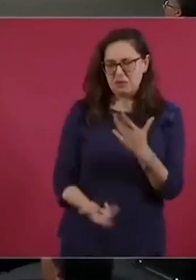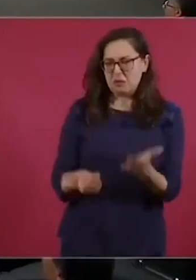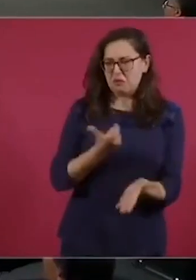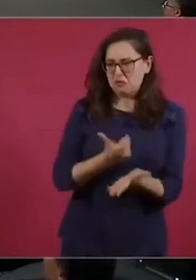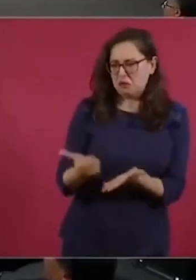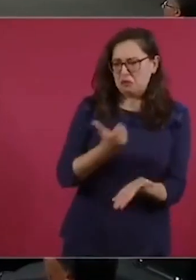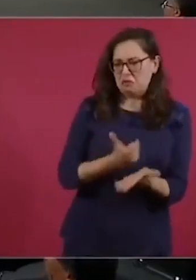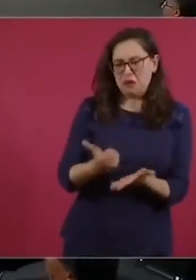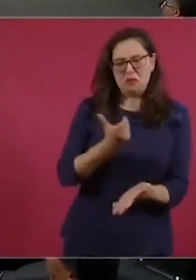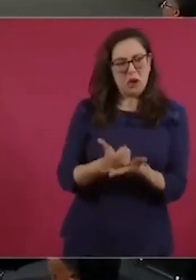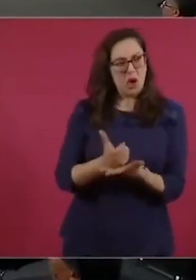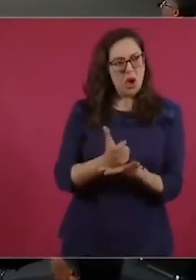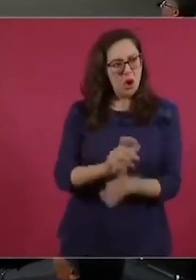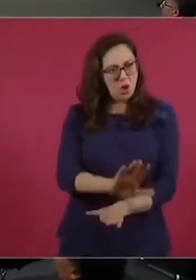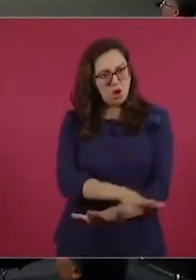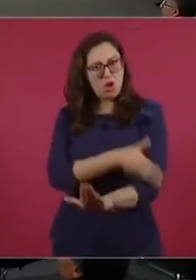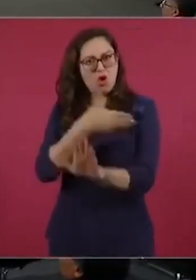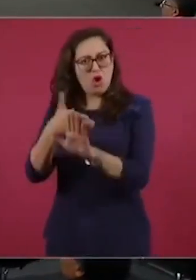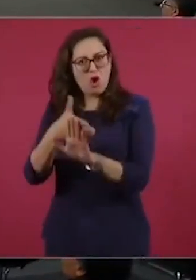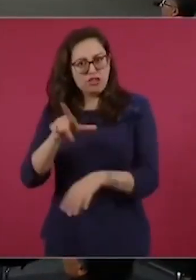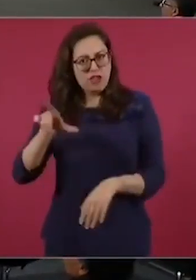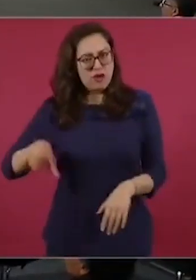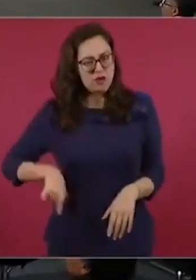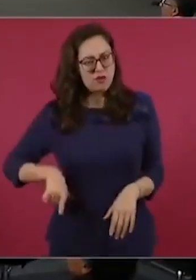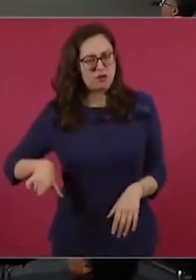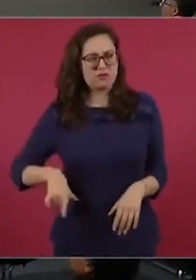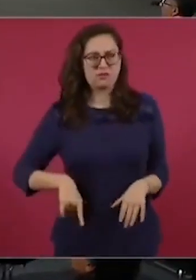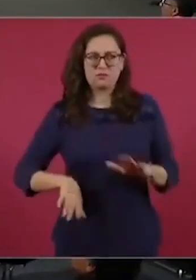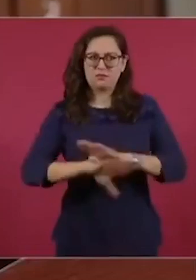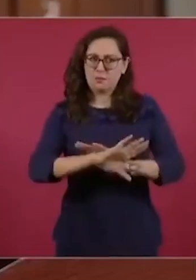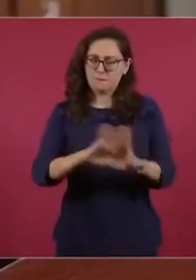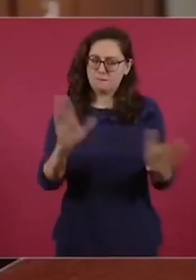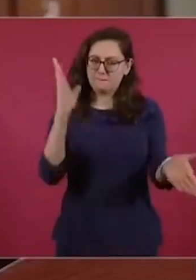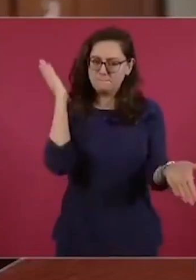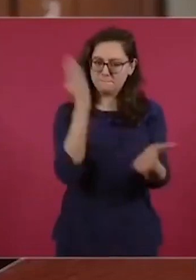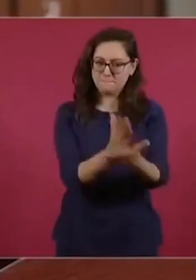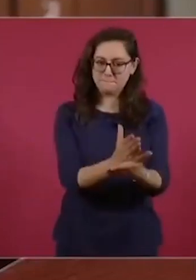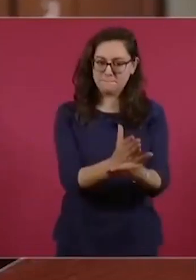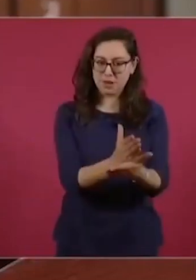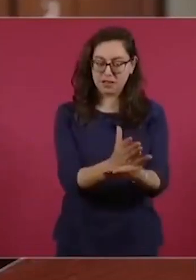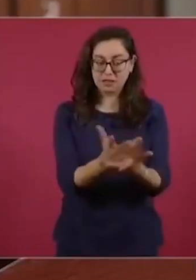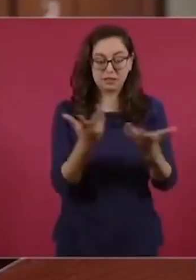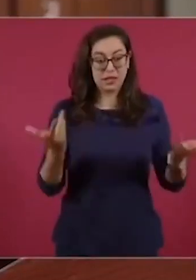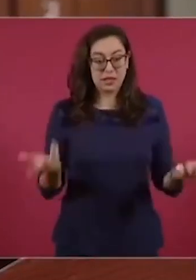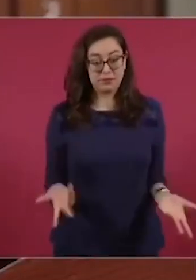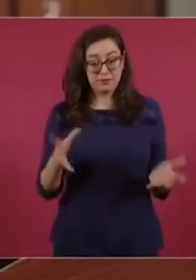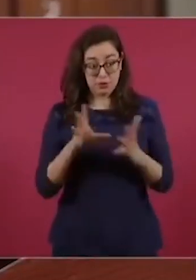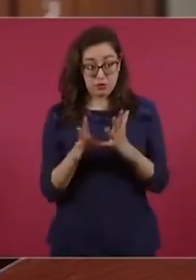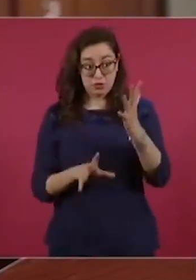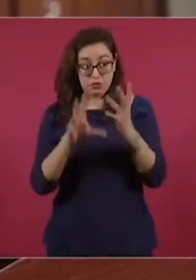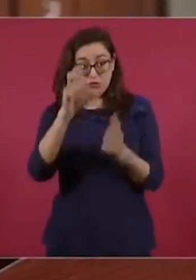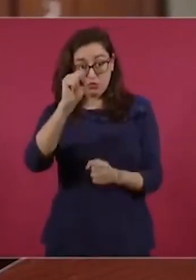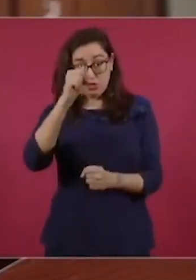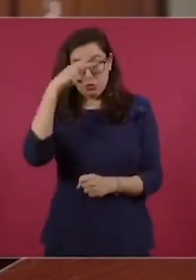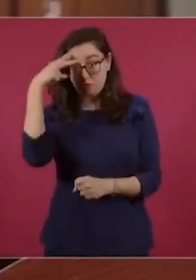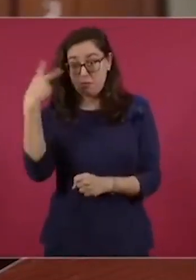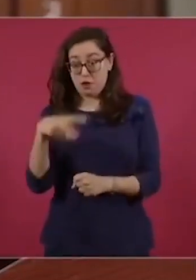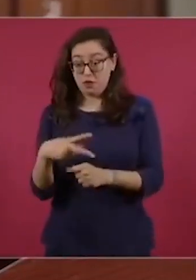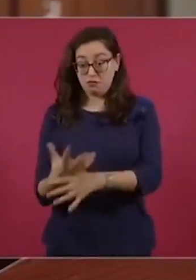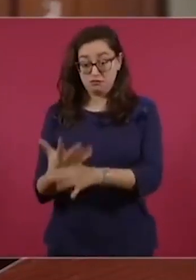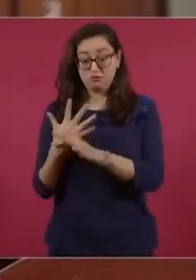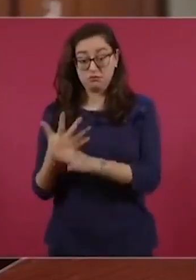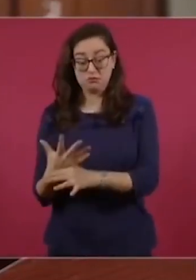nuestro principio constitucional de no intervención y